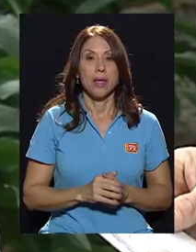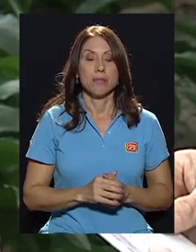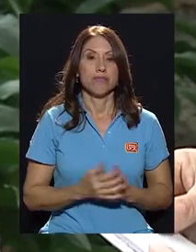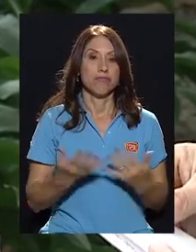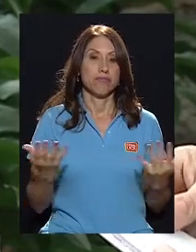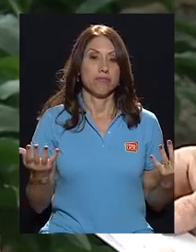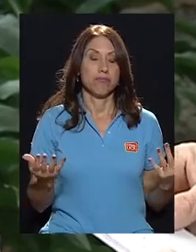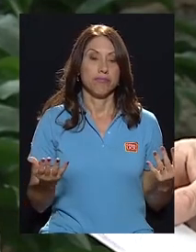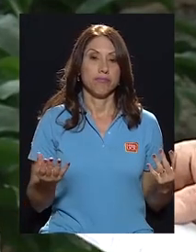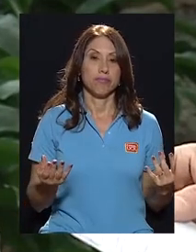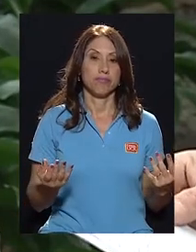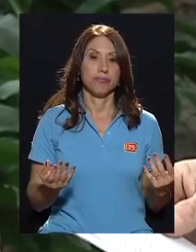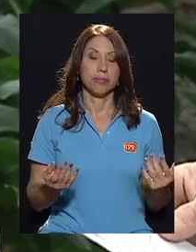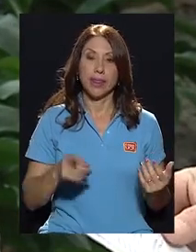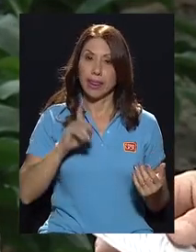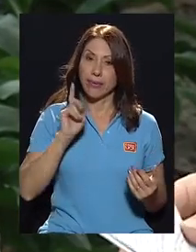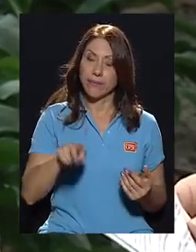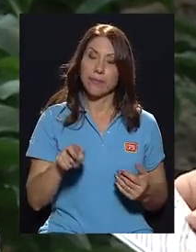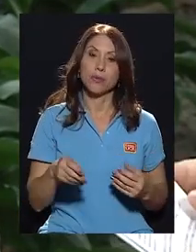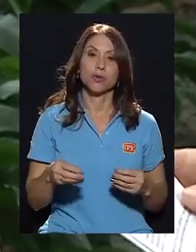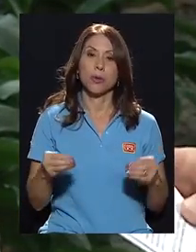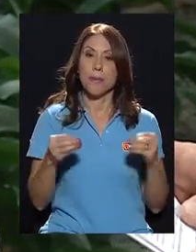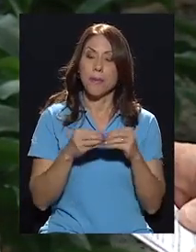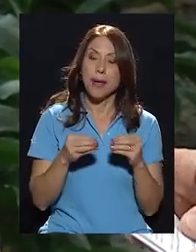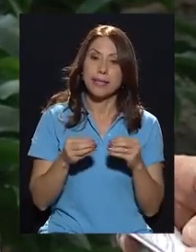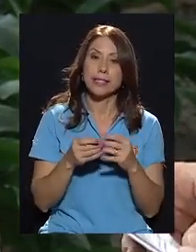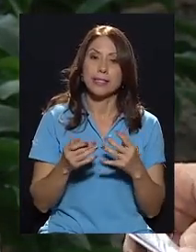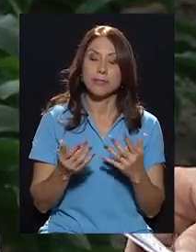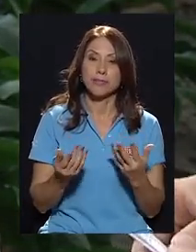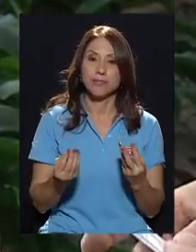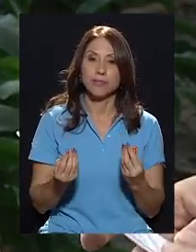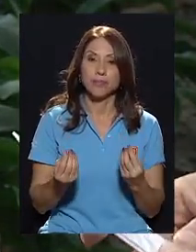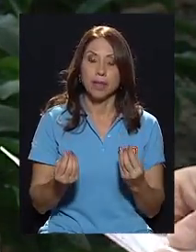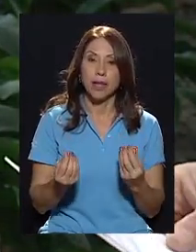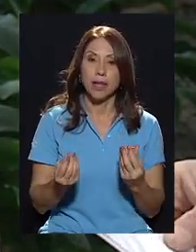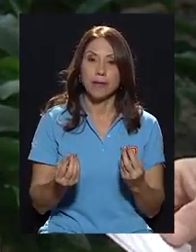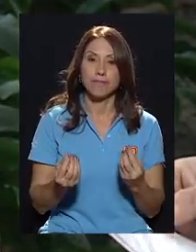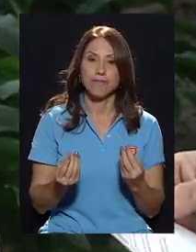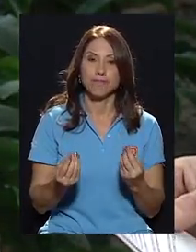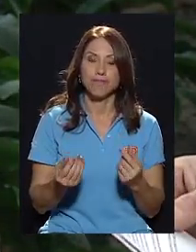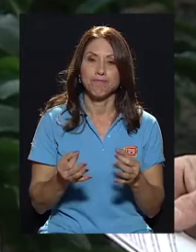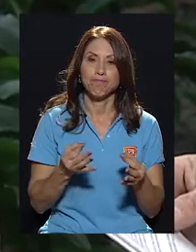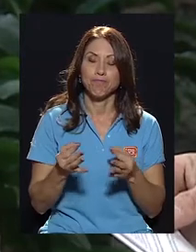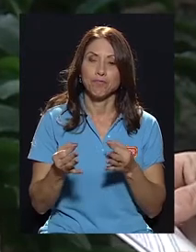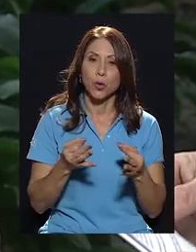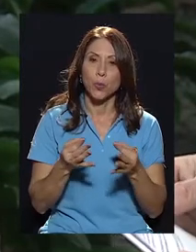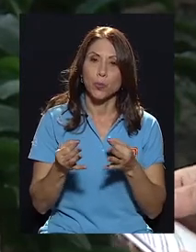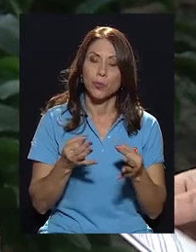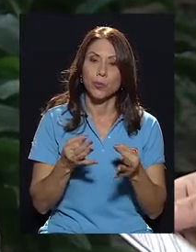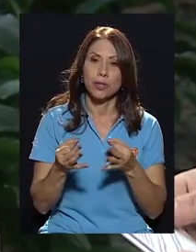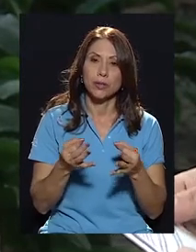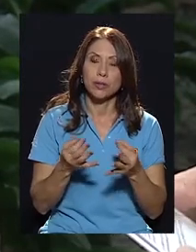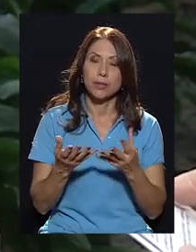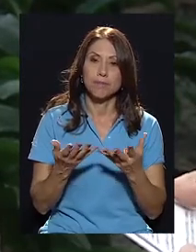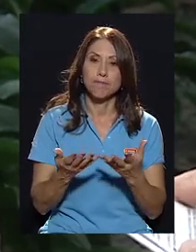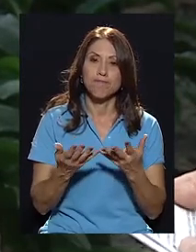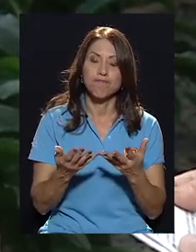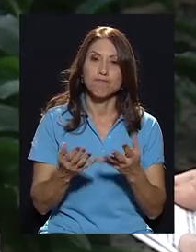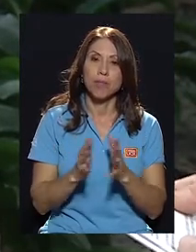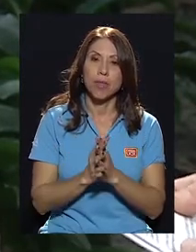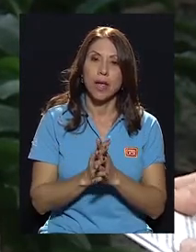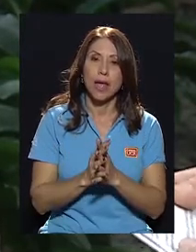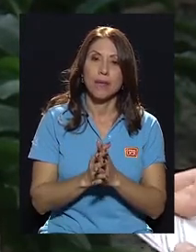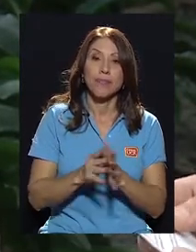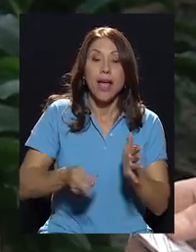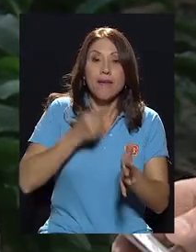cada vez más, a ver, ¿cómo lo explico? A veces